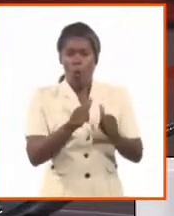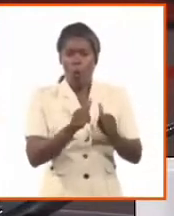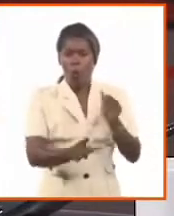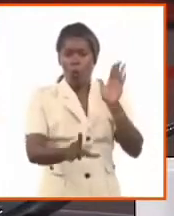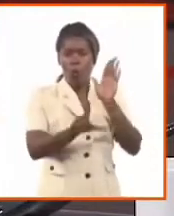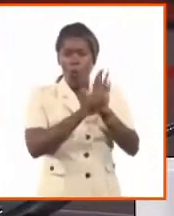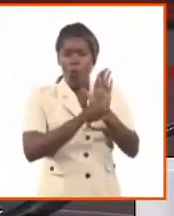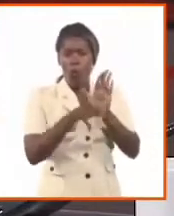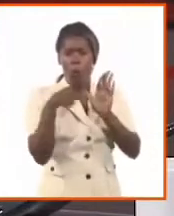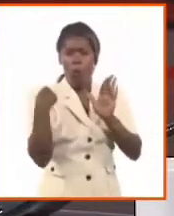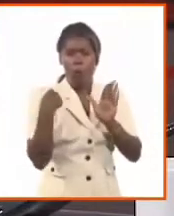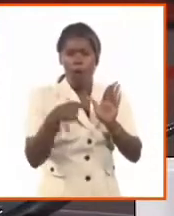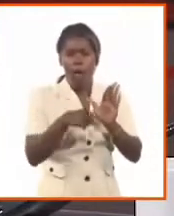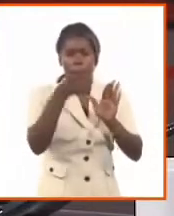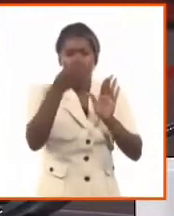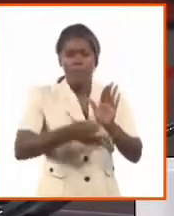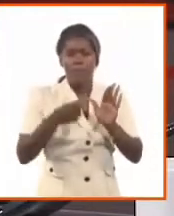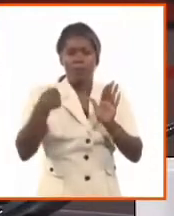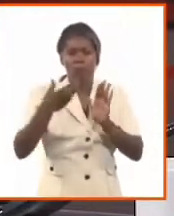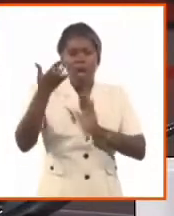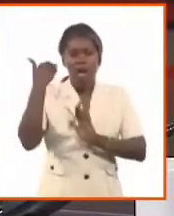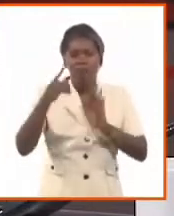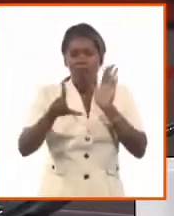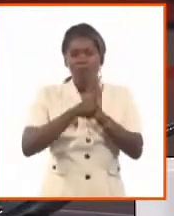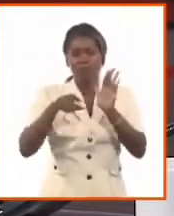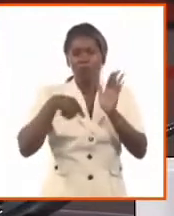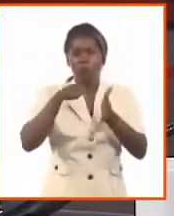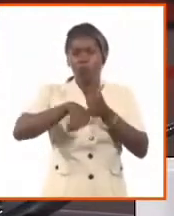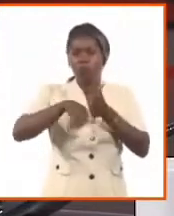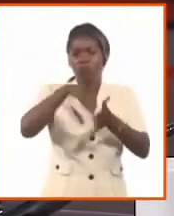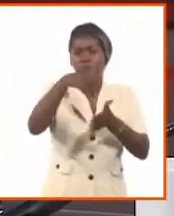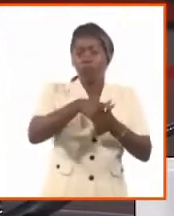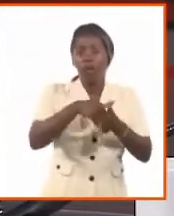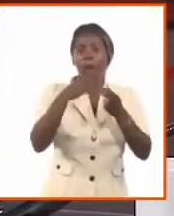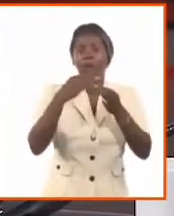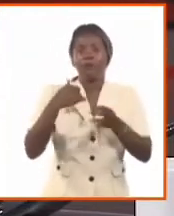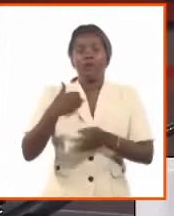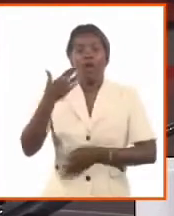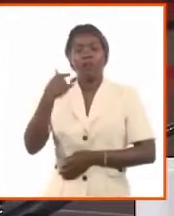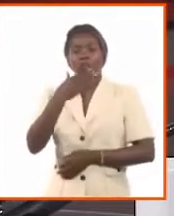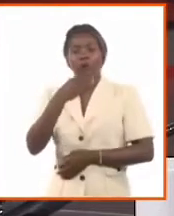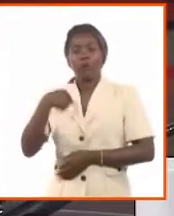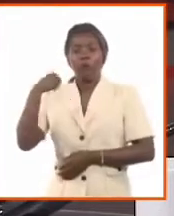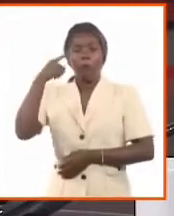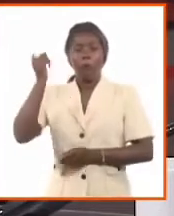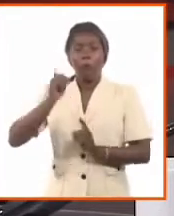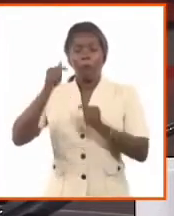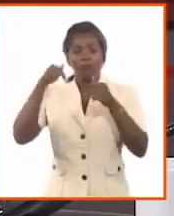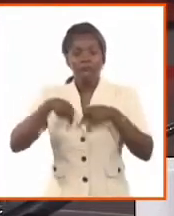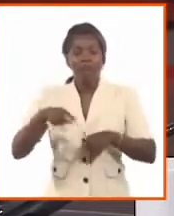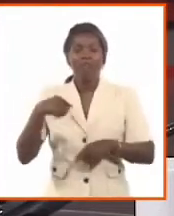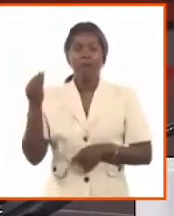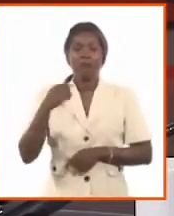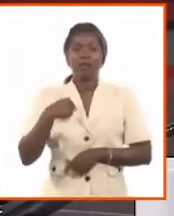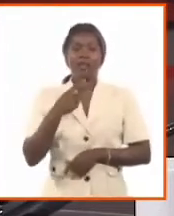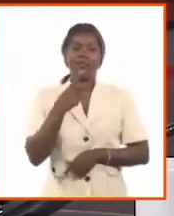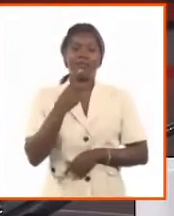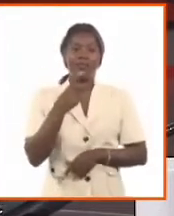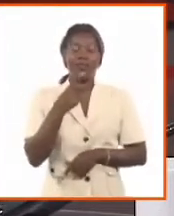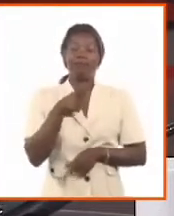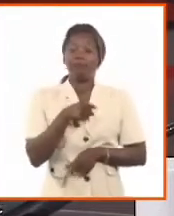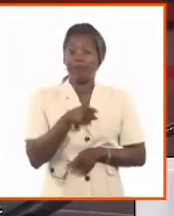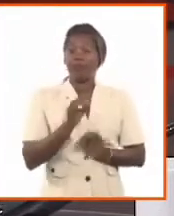boleta en la urna. La trascendencia que tiene como deber cívico, pero la trascendencia que tiene para el futuro, porque está